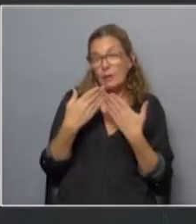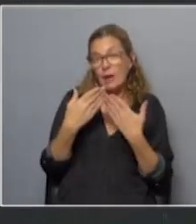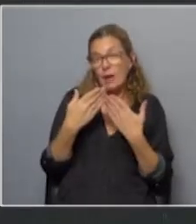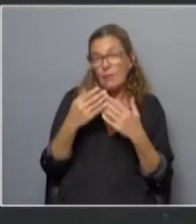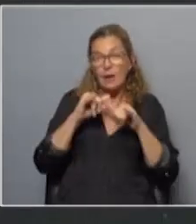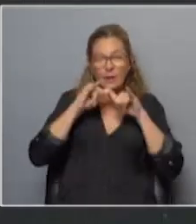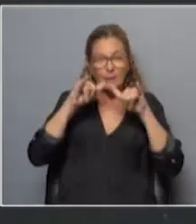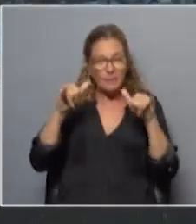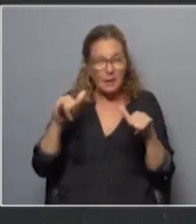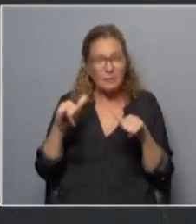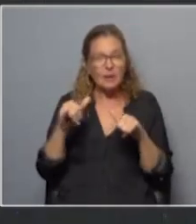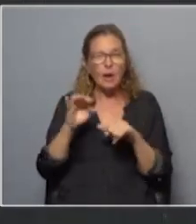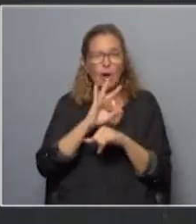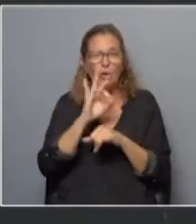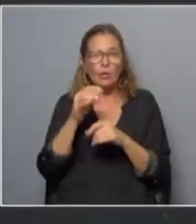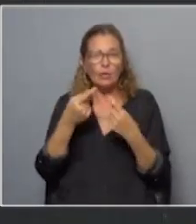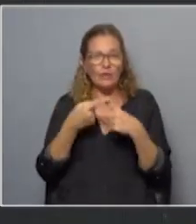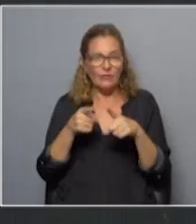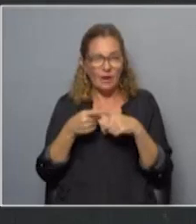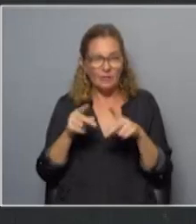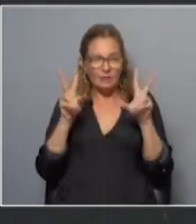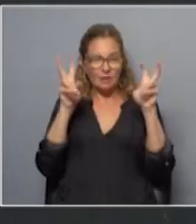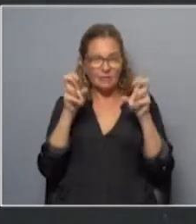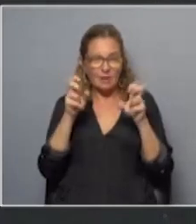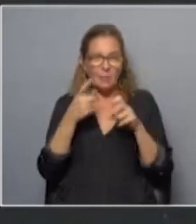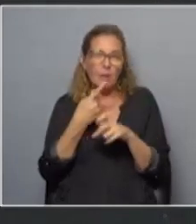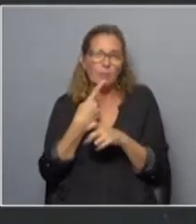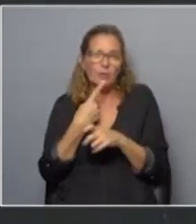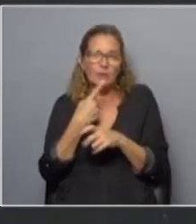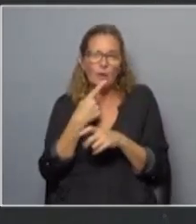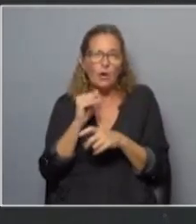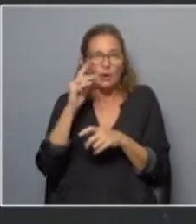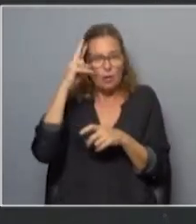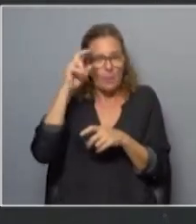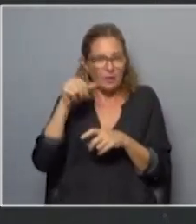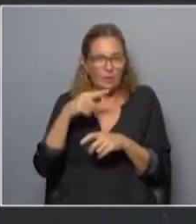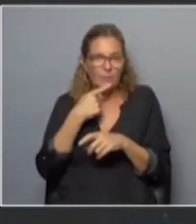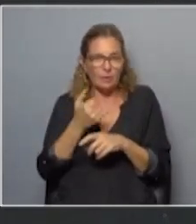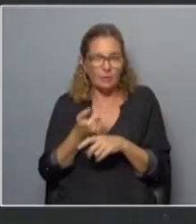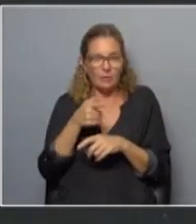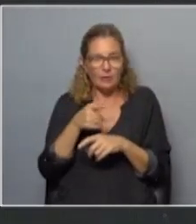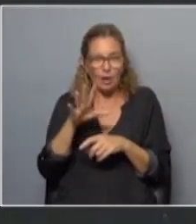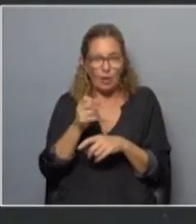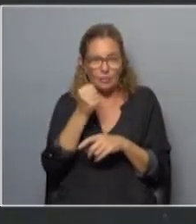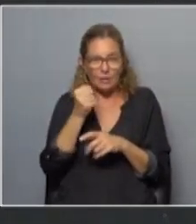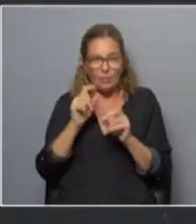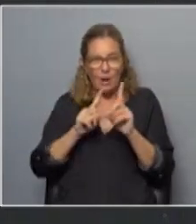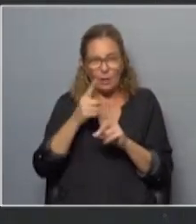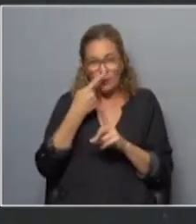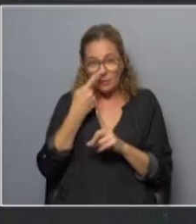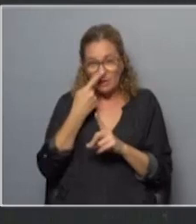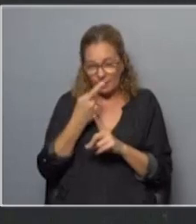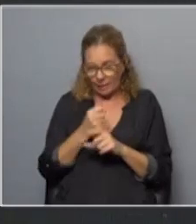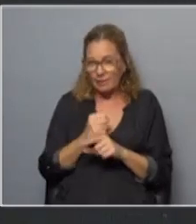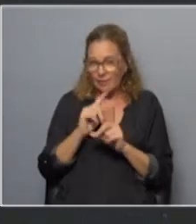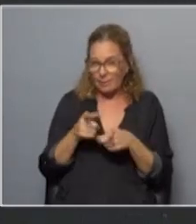la campaña de otras cuestiones que hacen más a los actores políticos de las opiniones y bueno ahí creo que encontramos algo interesante que es